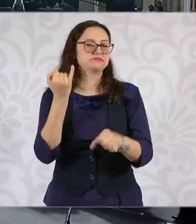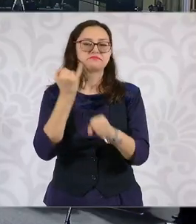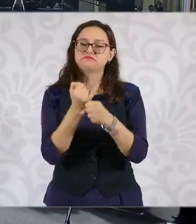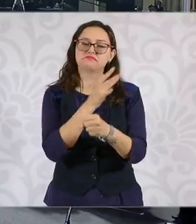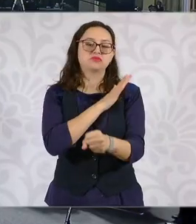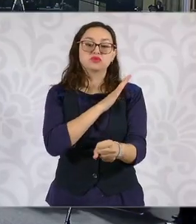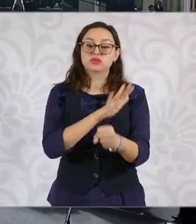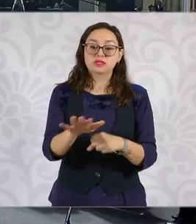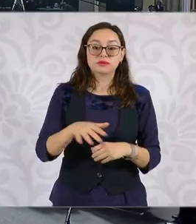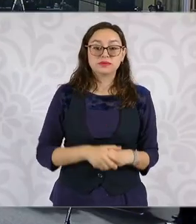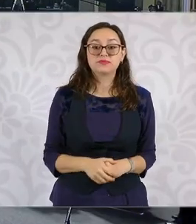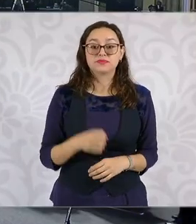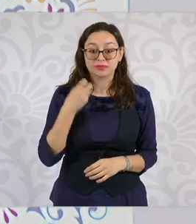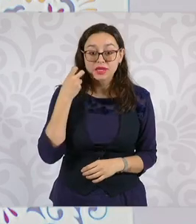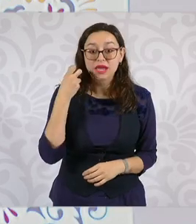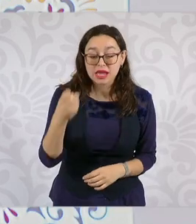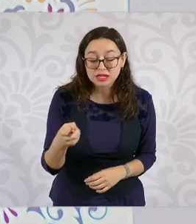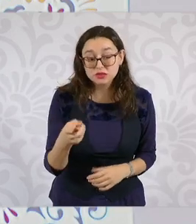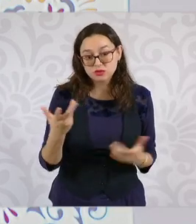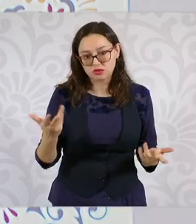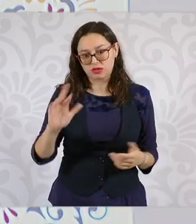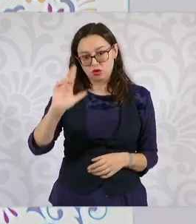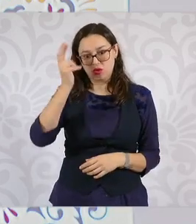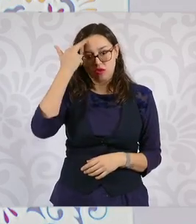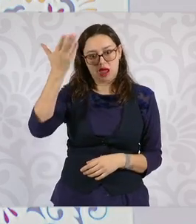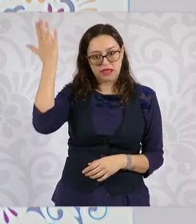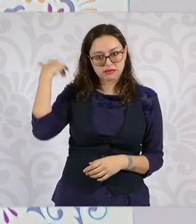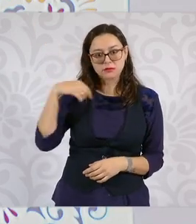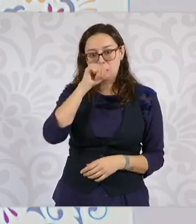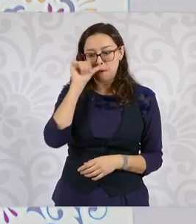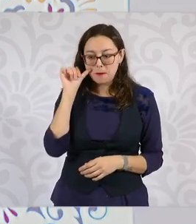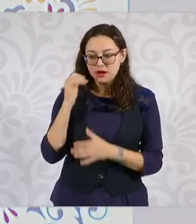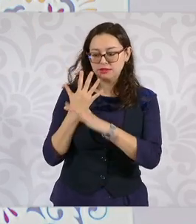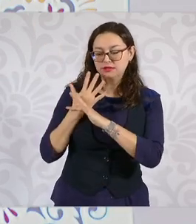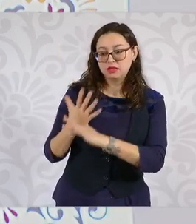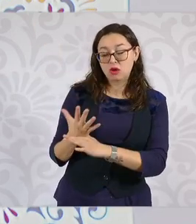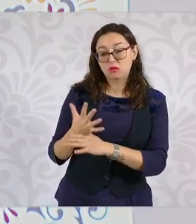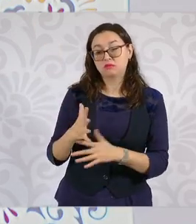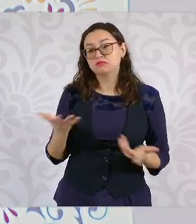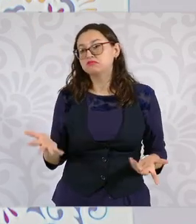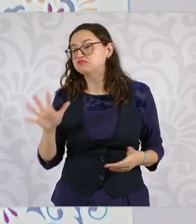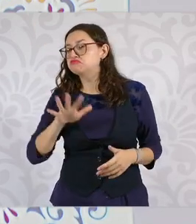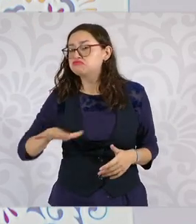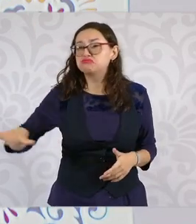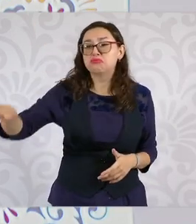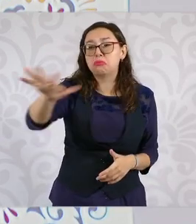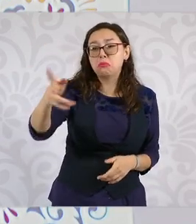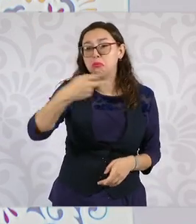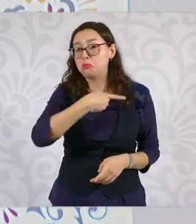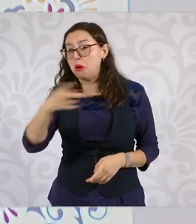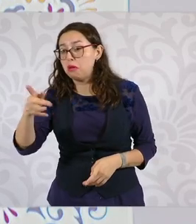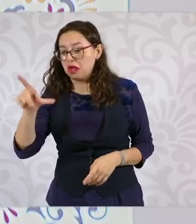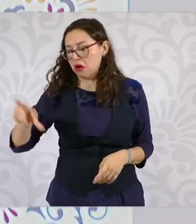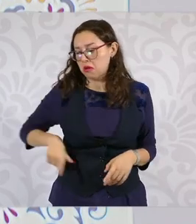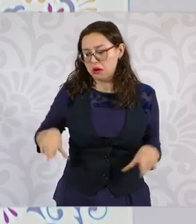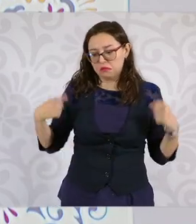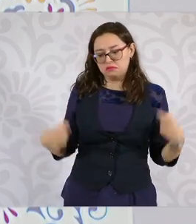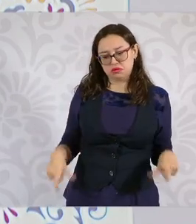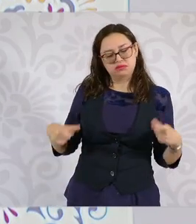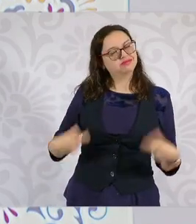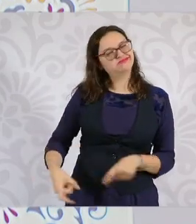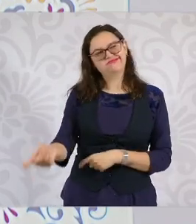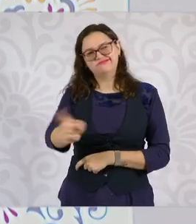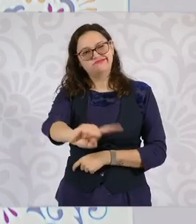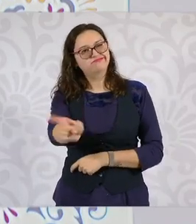ese es el principio juarista de no puede haber gobierno rico con pueblo pobre. Y al mismo tiempo vamos a